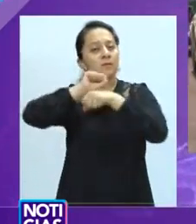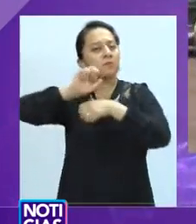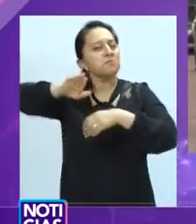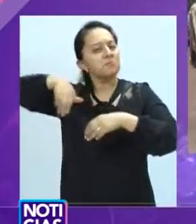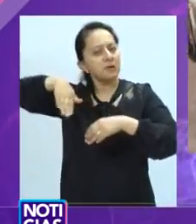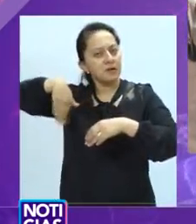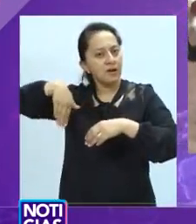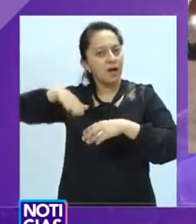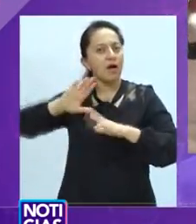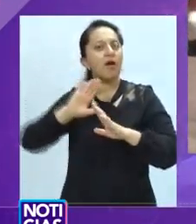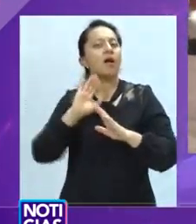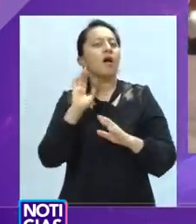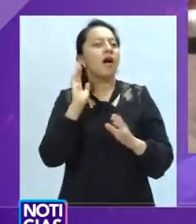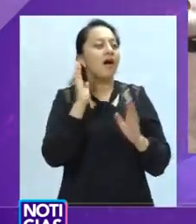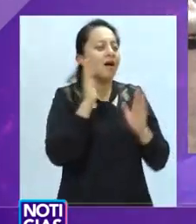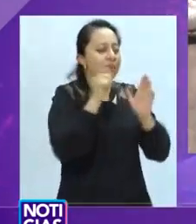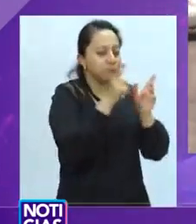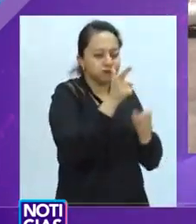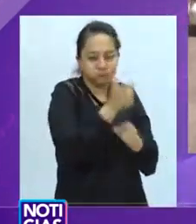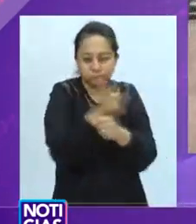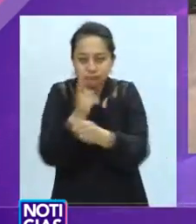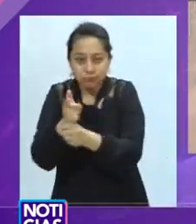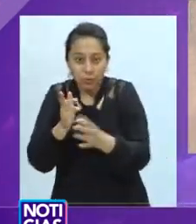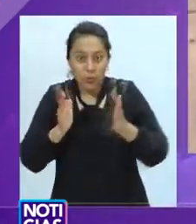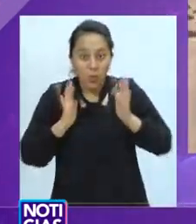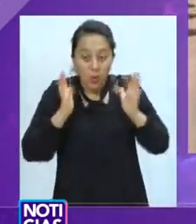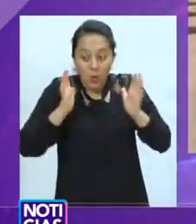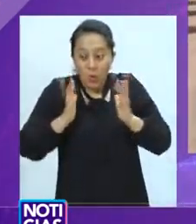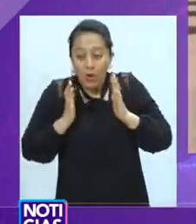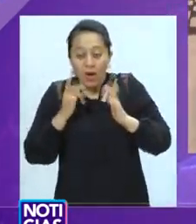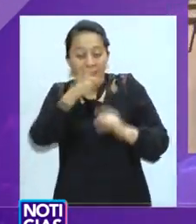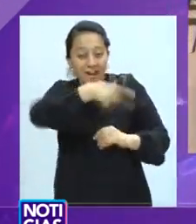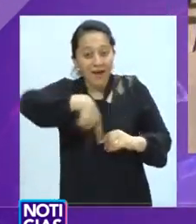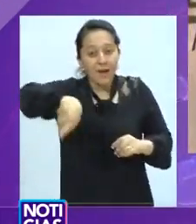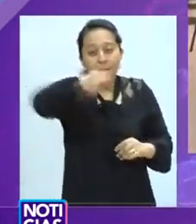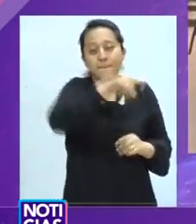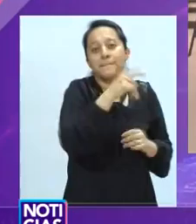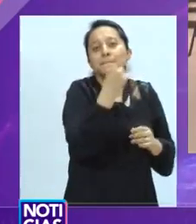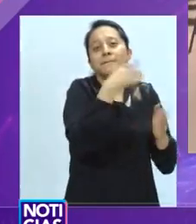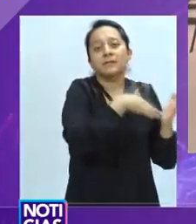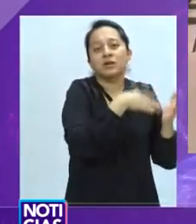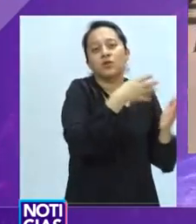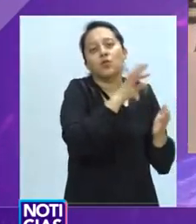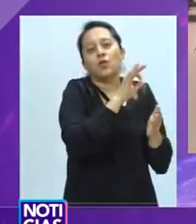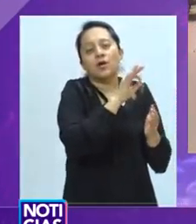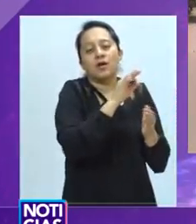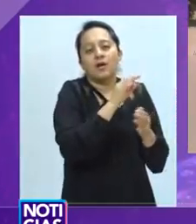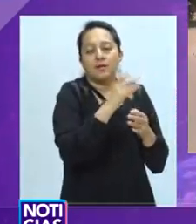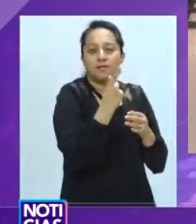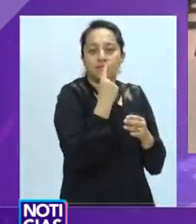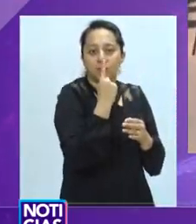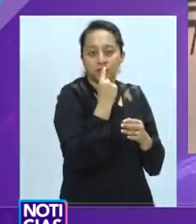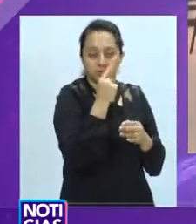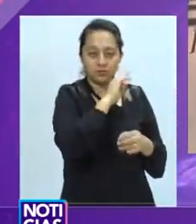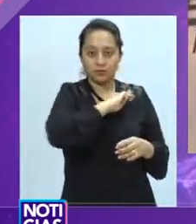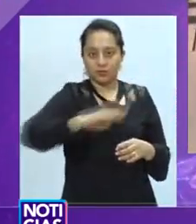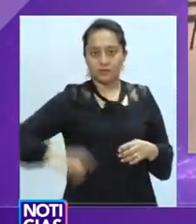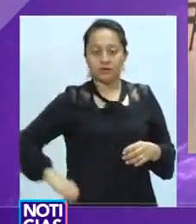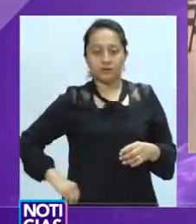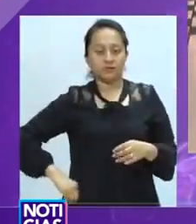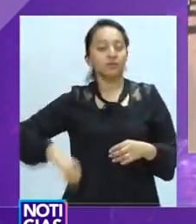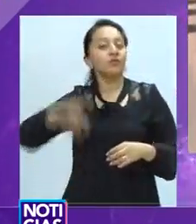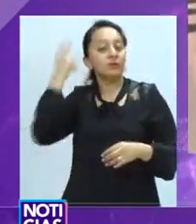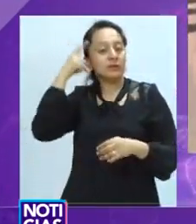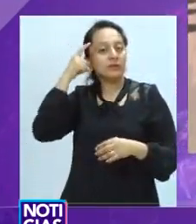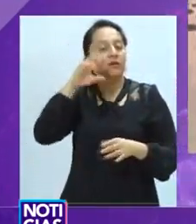La semana pasada, de manera sorpresiva, los 1.049 elementos de la Secretaría de Seguridad Pública del municipio de Querétaro fueron sometidos a un